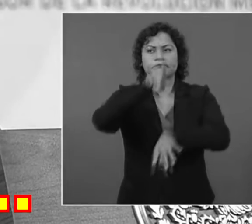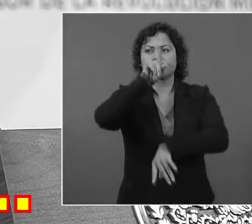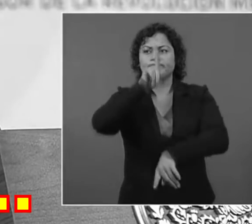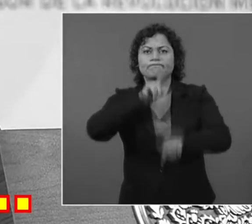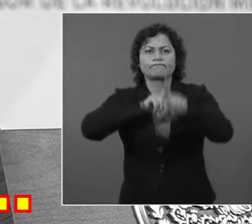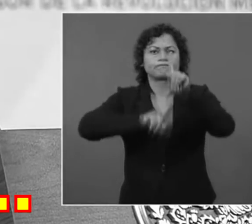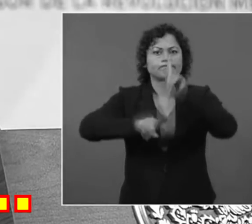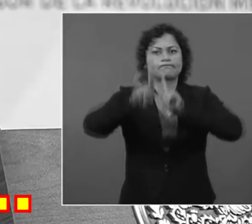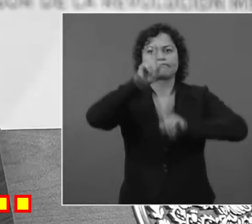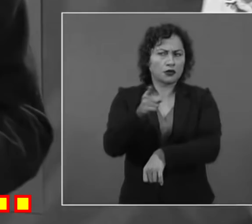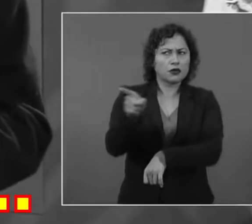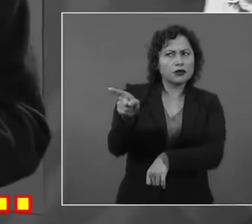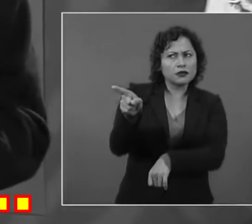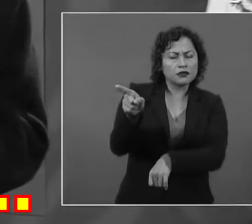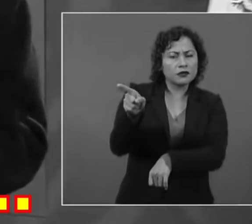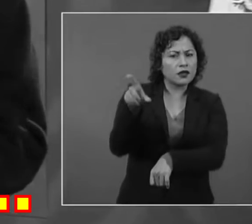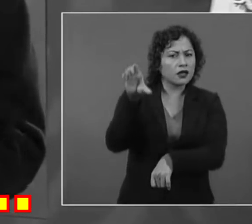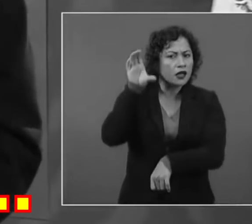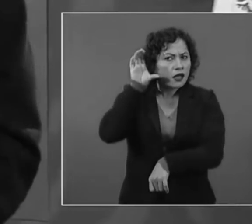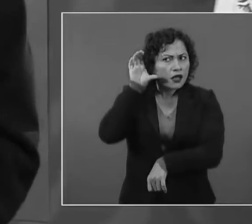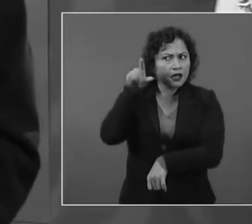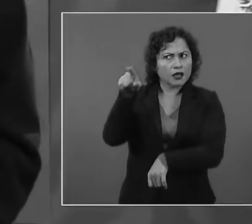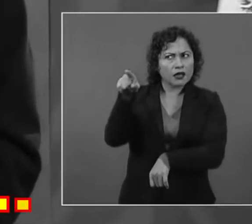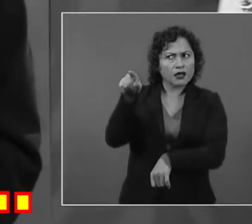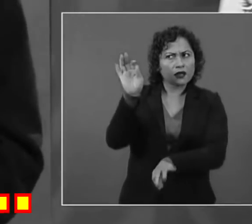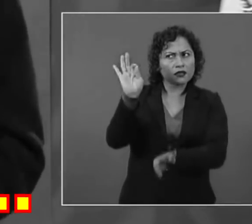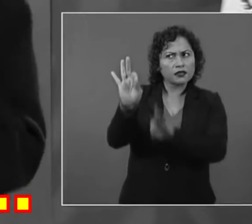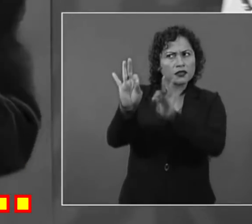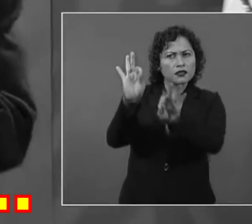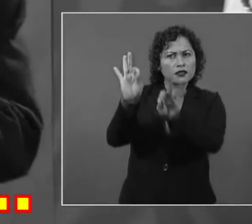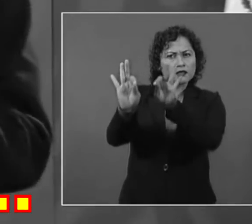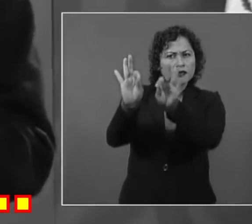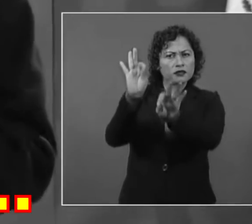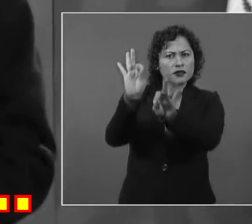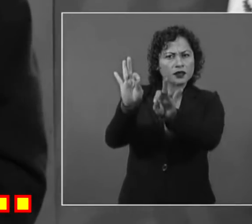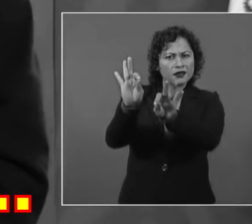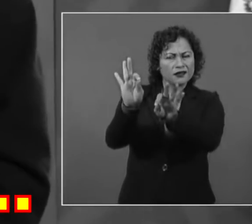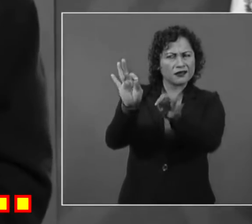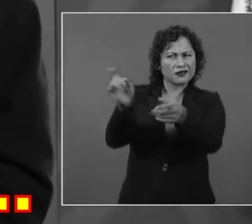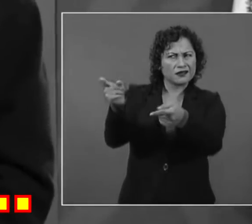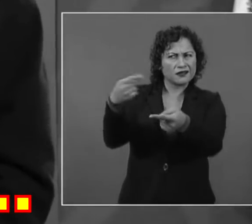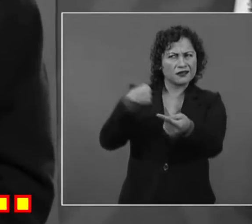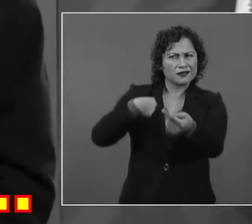tizna, se calumnia, ¿por qué me voy a quedar callado?